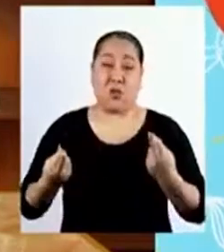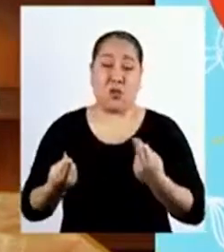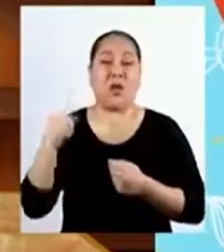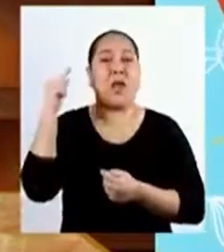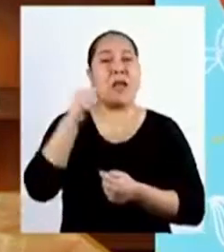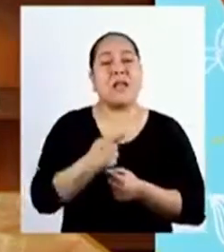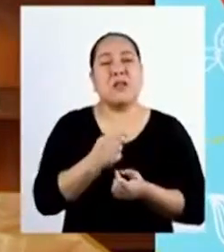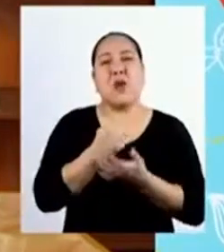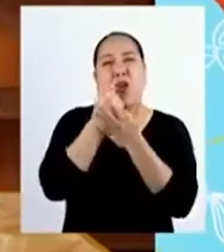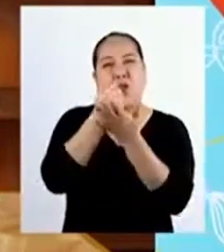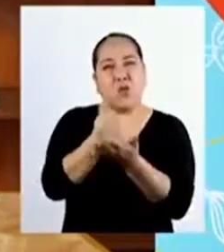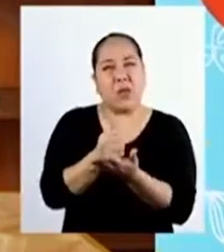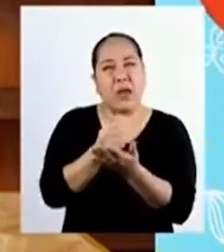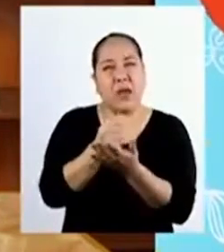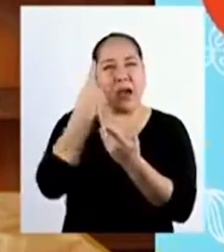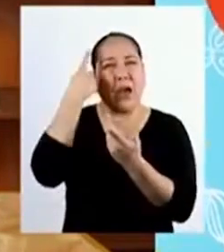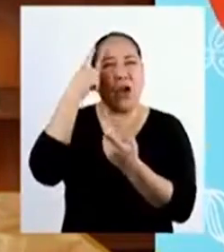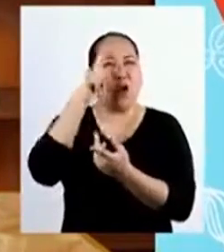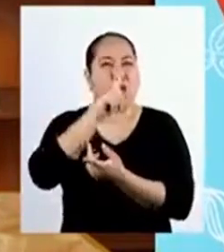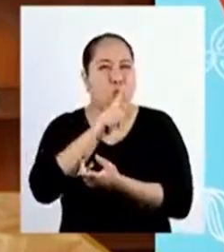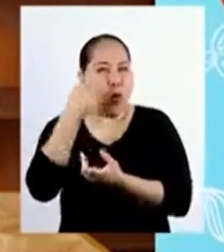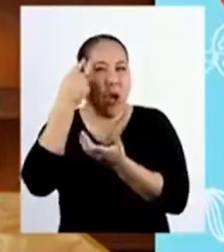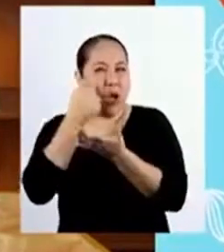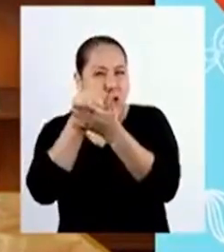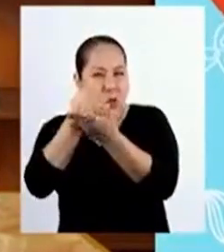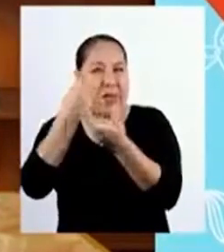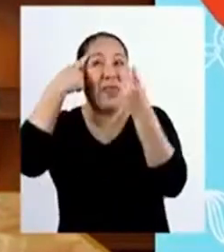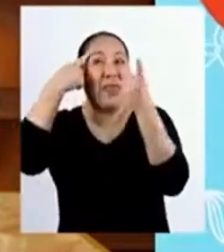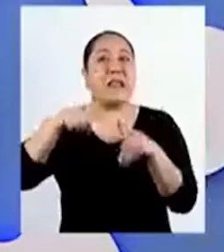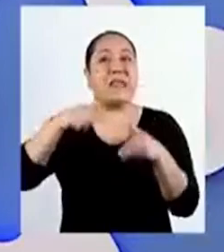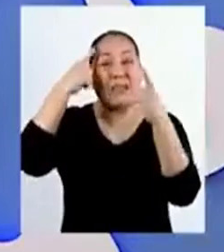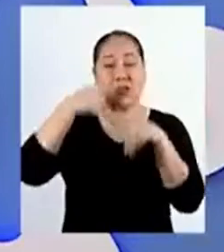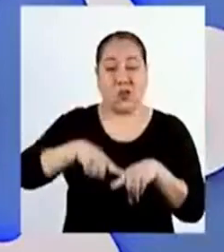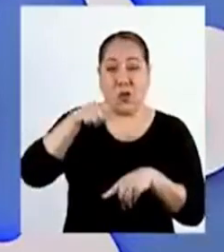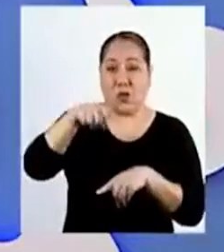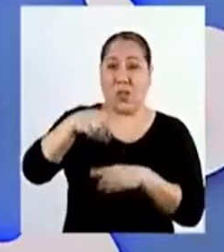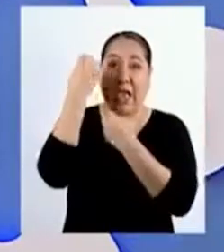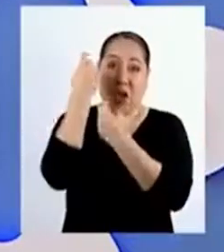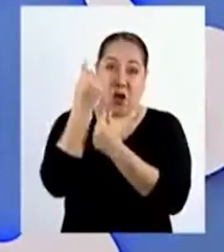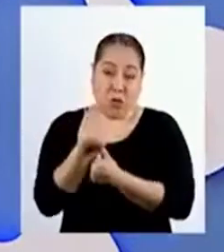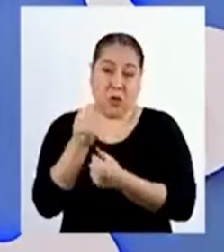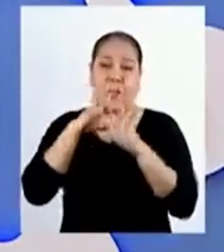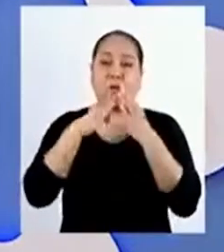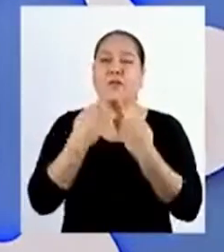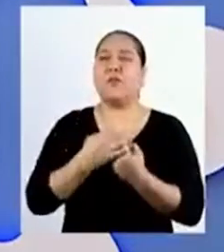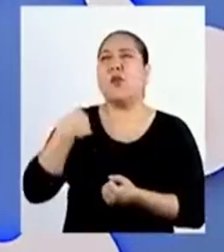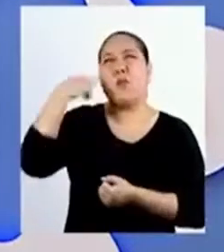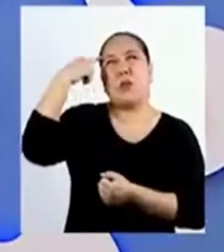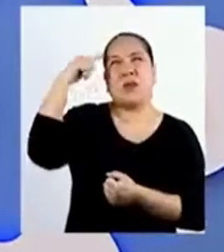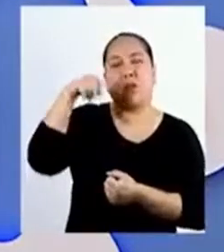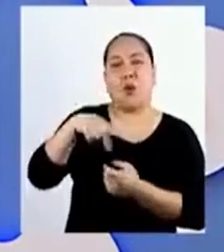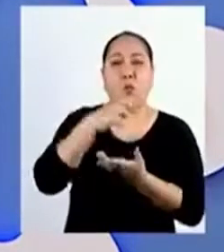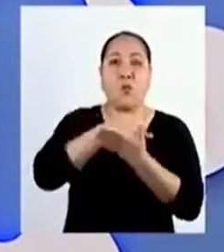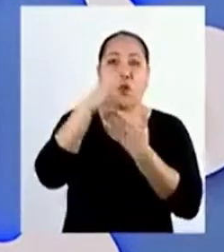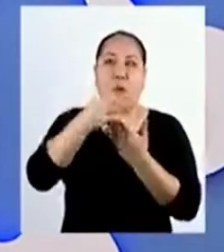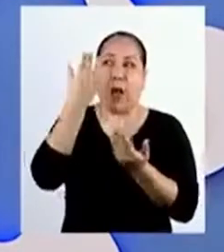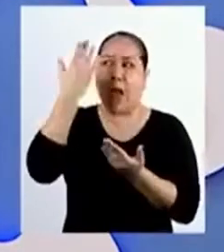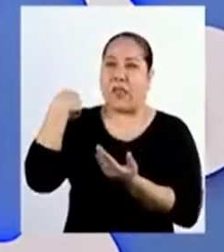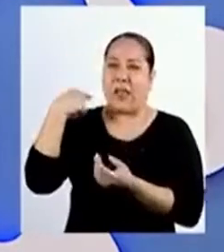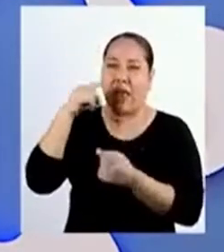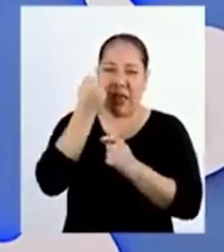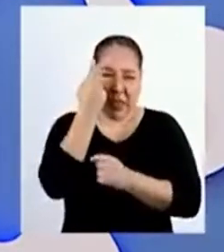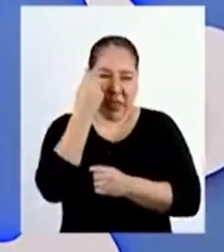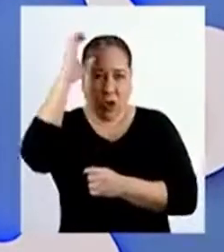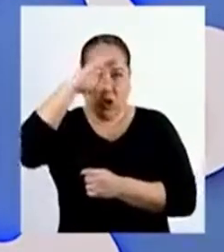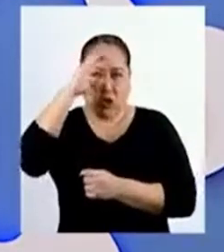influye en las decisiones económicas de las familias. Yo recuerdo que dedicamos un programa anterior a entender el